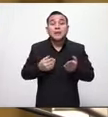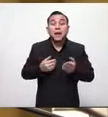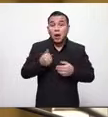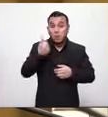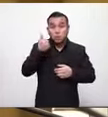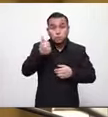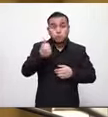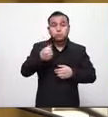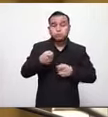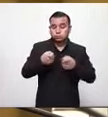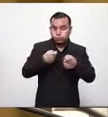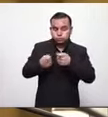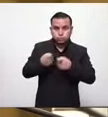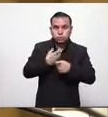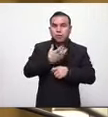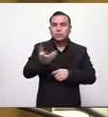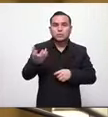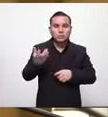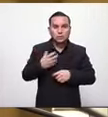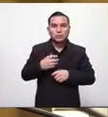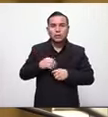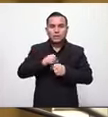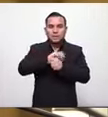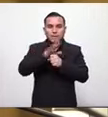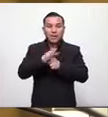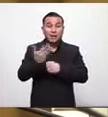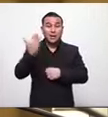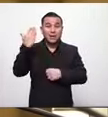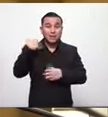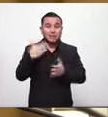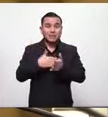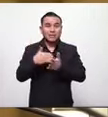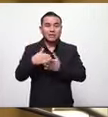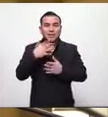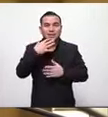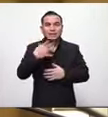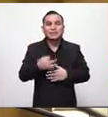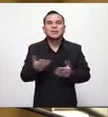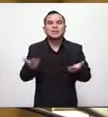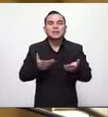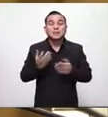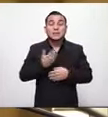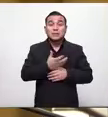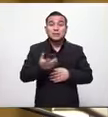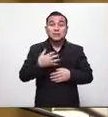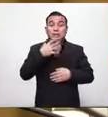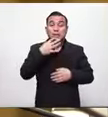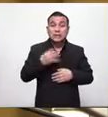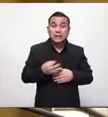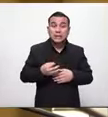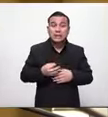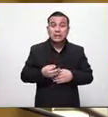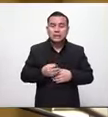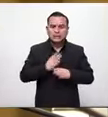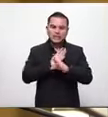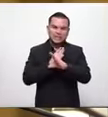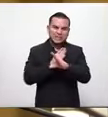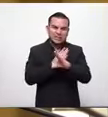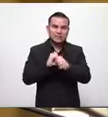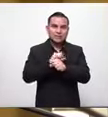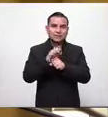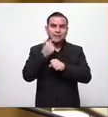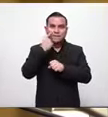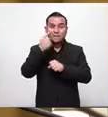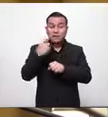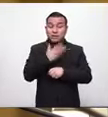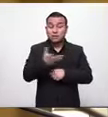realmente desde que inició la pandemia aquí se ha contenido bastante realmente cuando miramos los